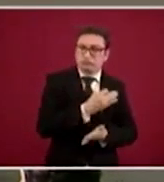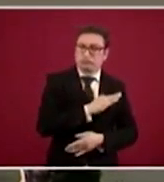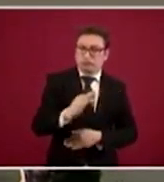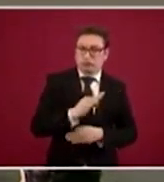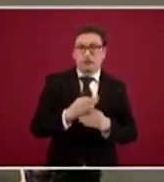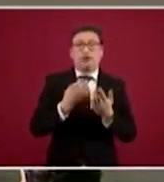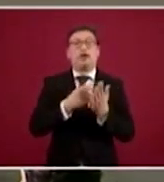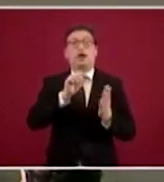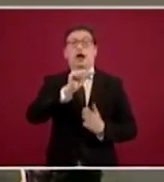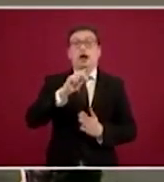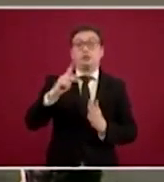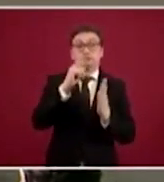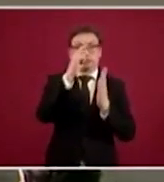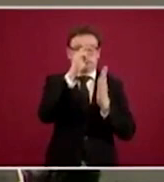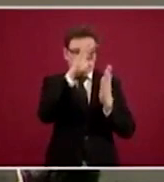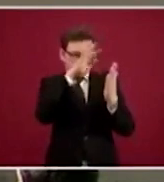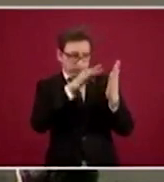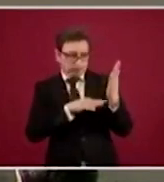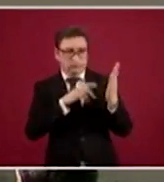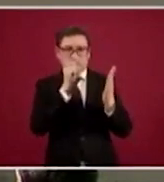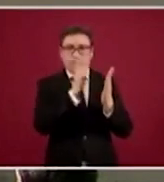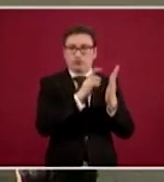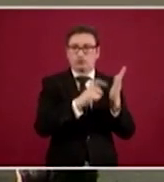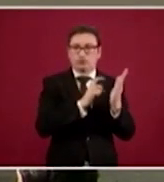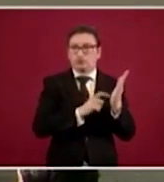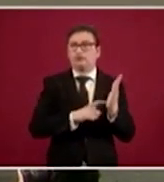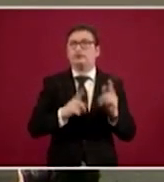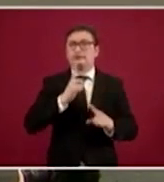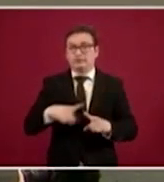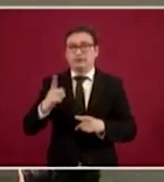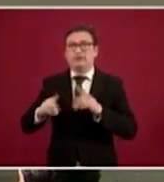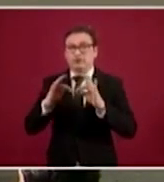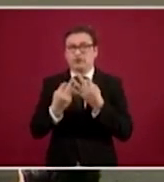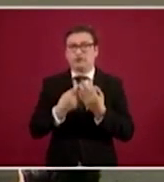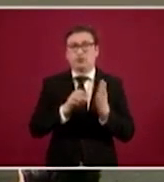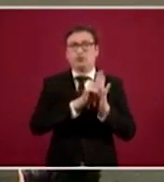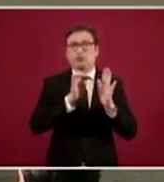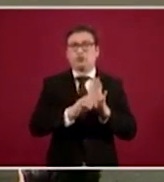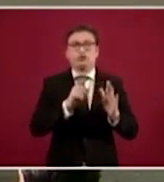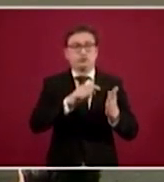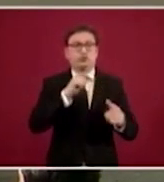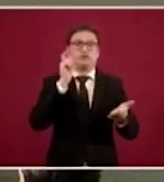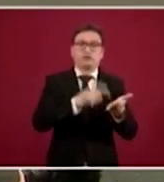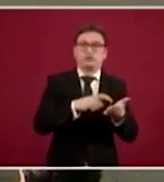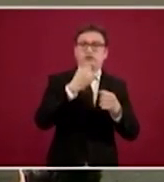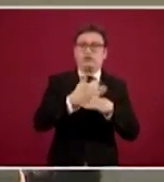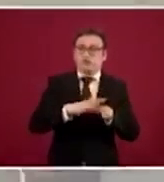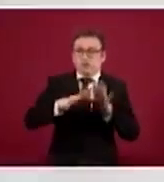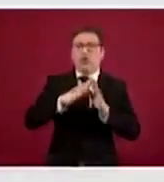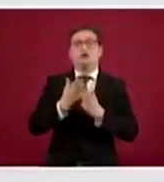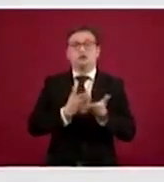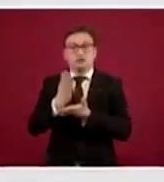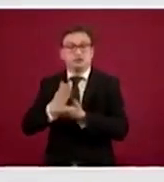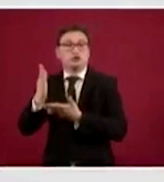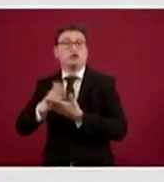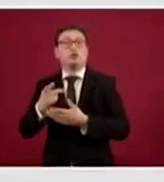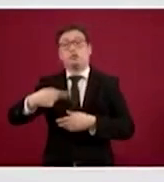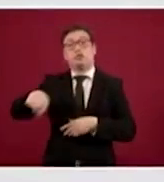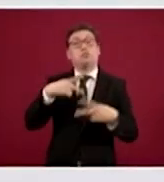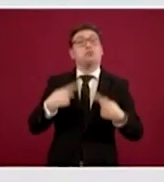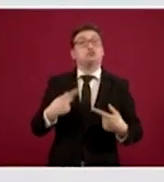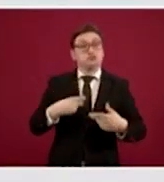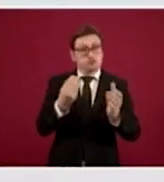botones que son, la verdad es que desde mi punto de vista, muy interesantes. Empezamos con información accesible, cursos para población,